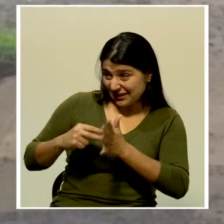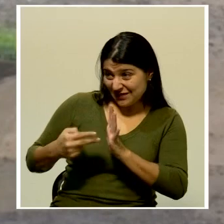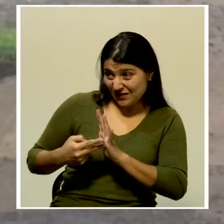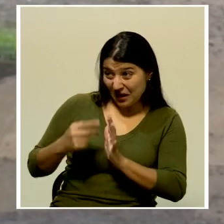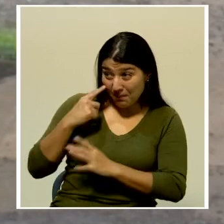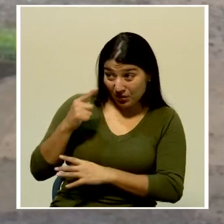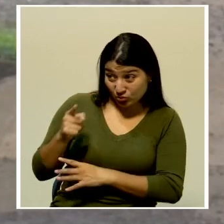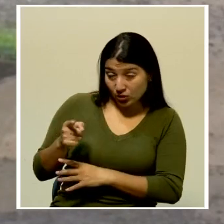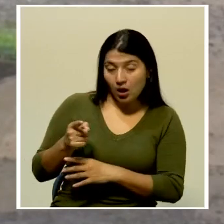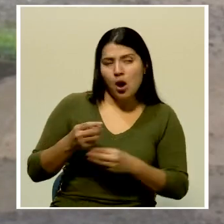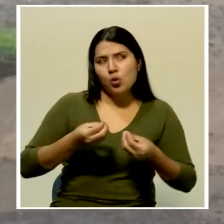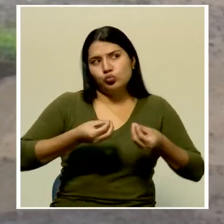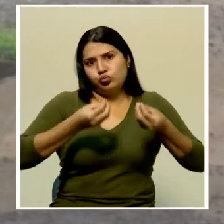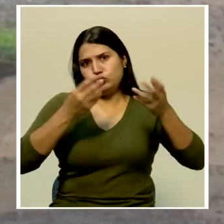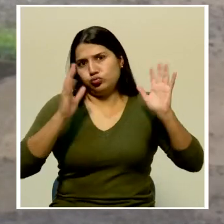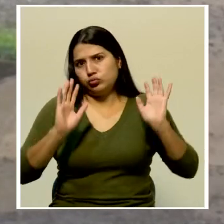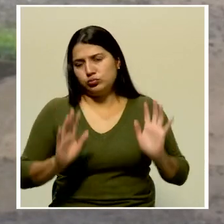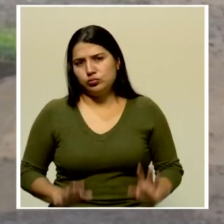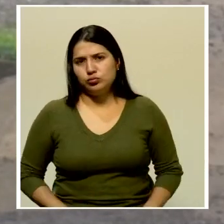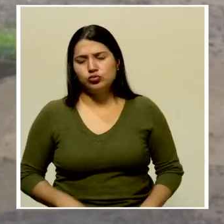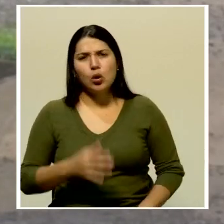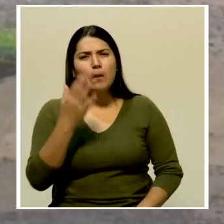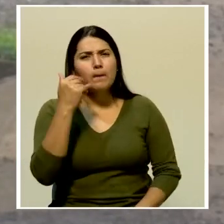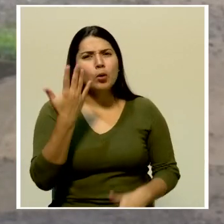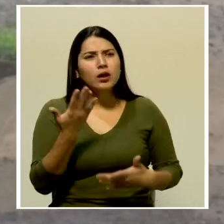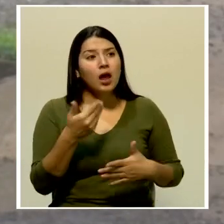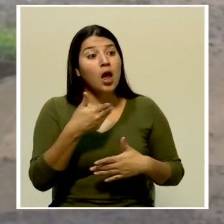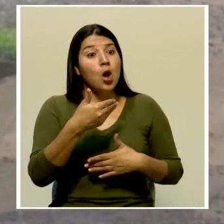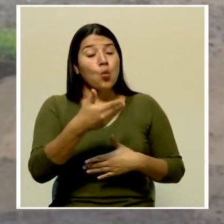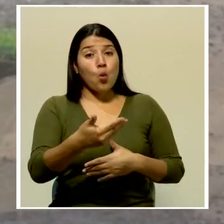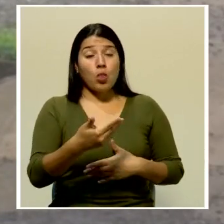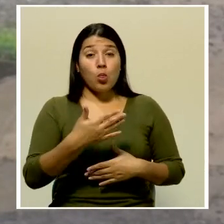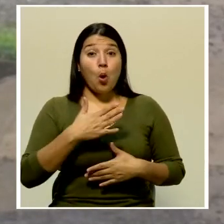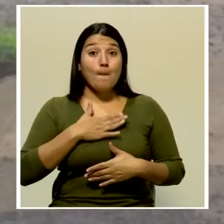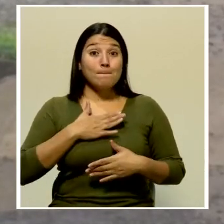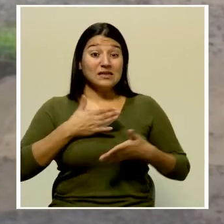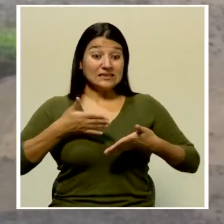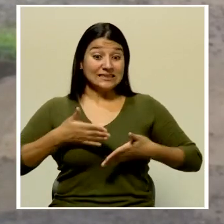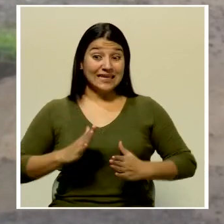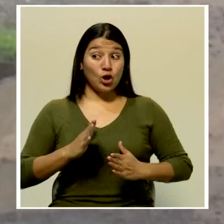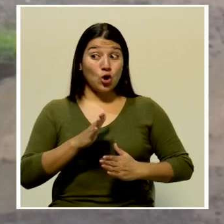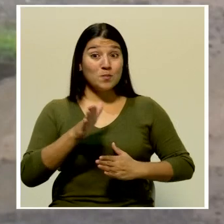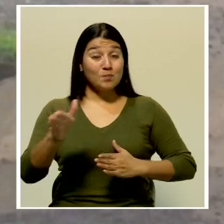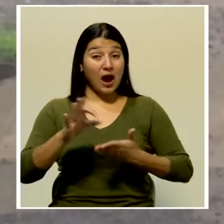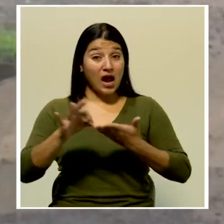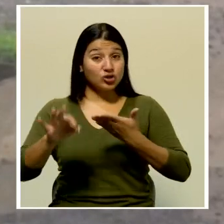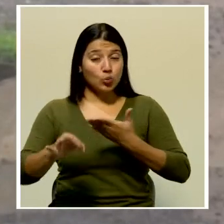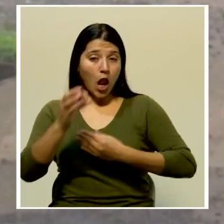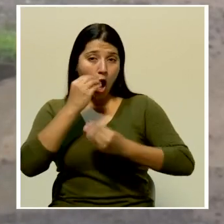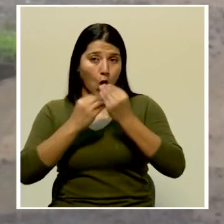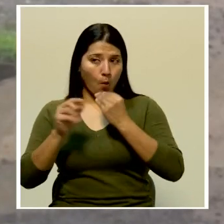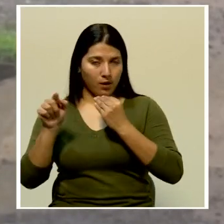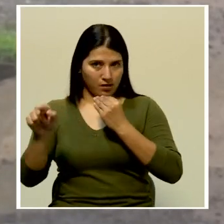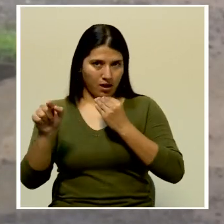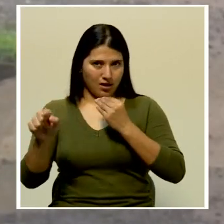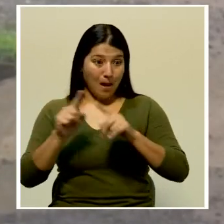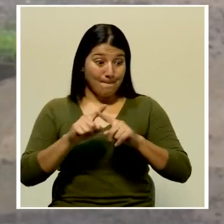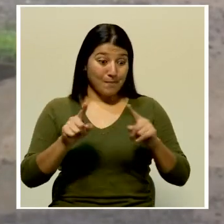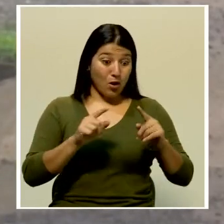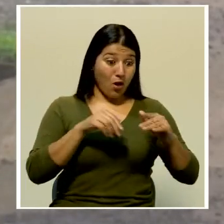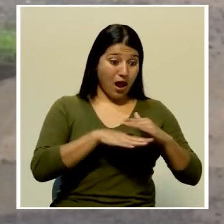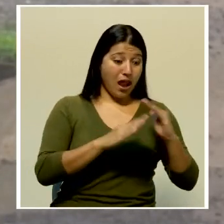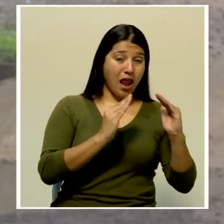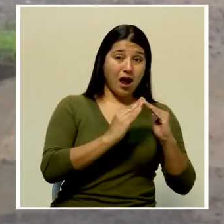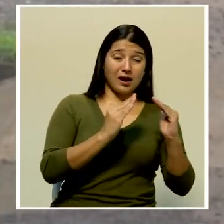Un montón, un montón, porque cuando ellos están en la escuela pues generalmente están comiendo aquí y cuando están en la casa pues pasan, están comiendo mucho.